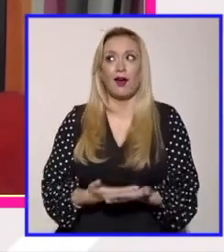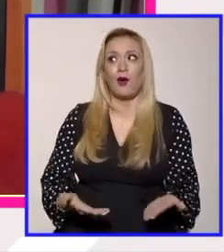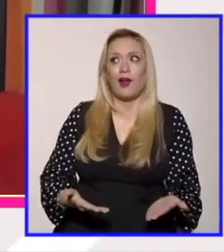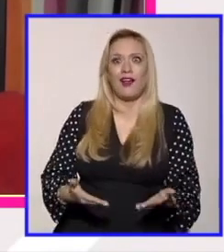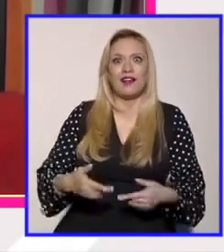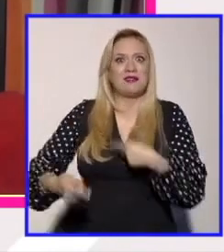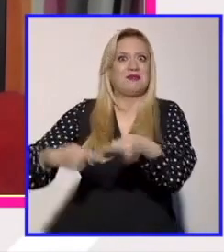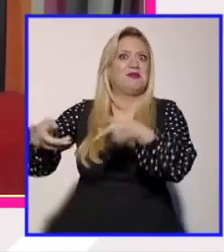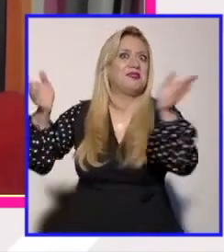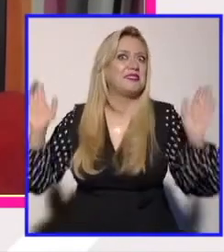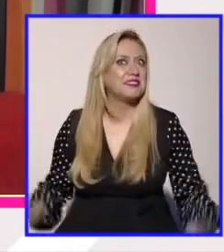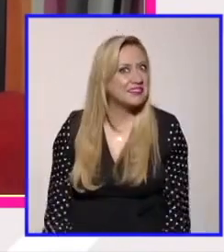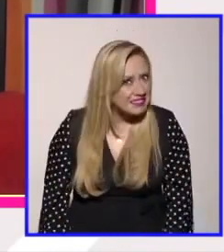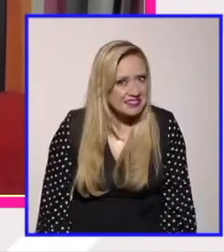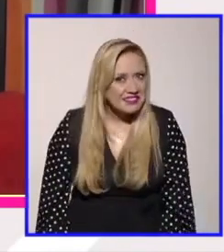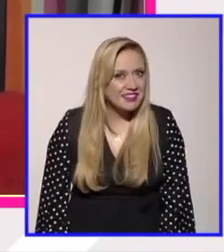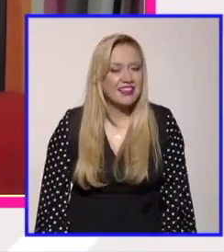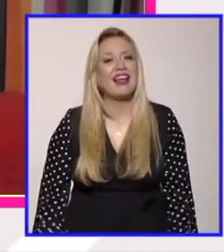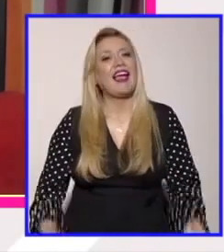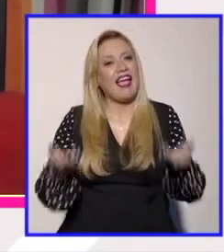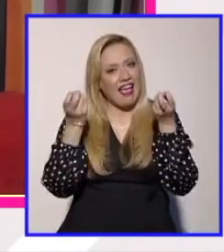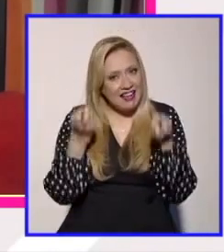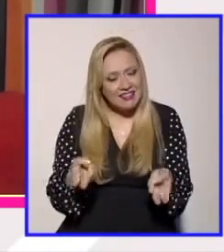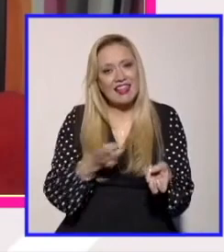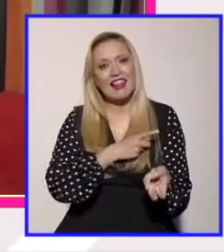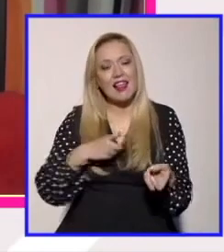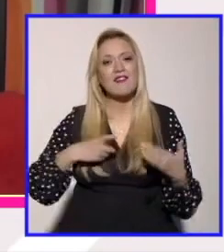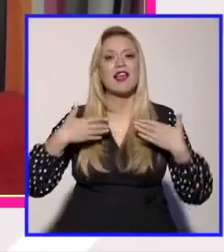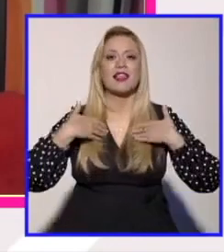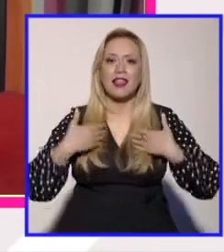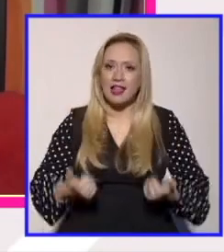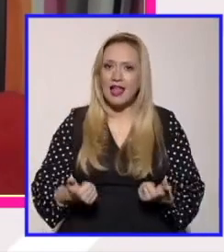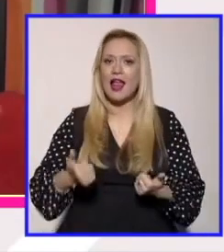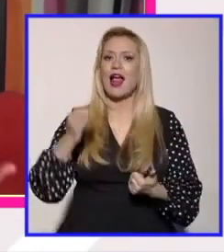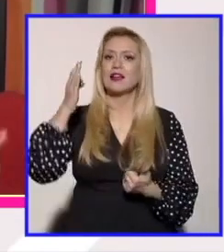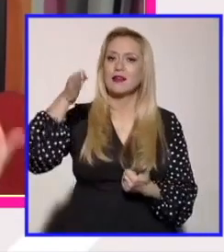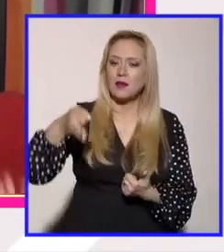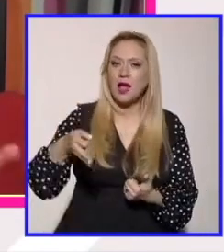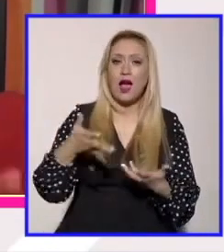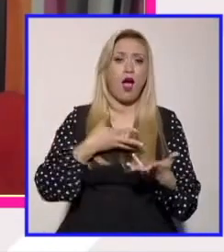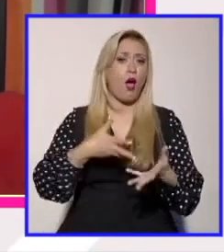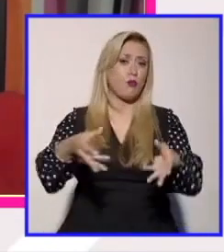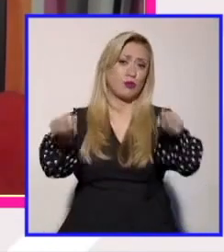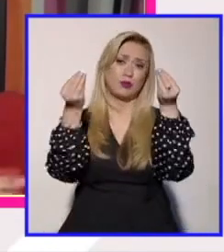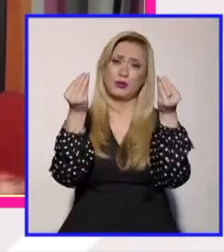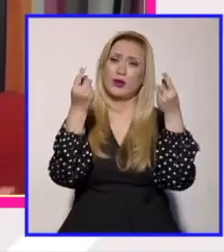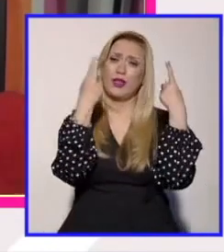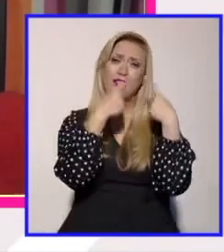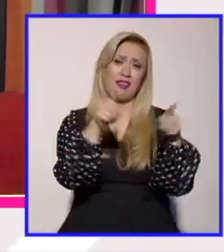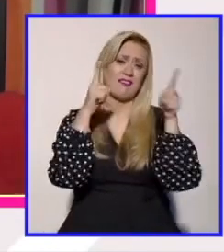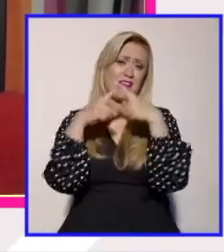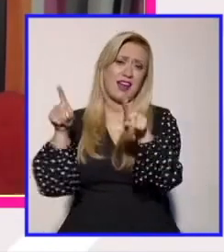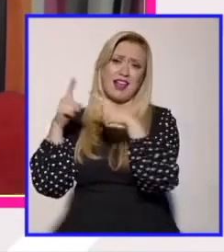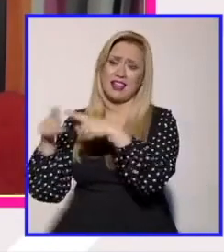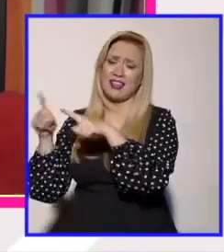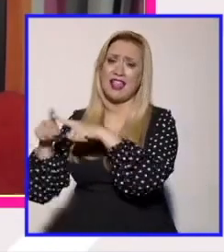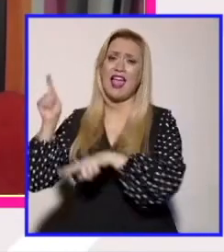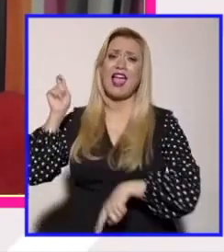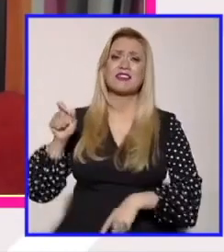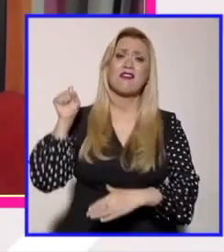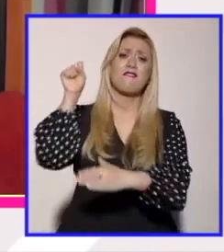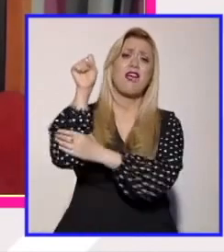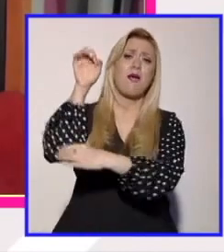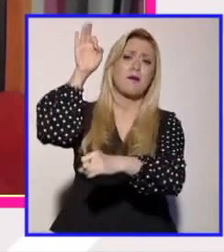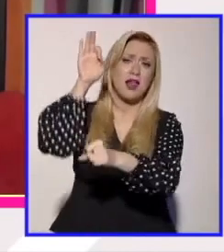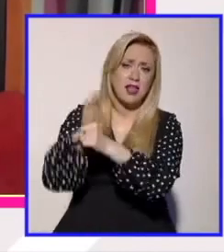y es un proceso que yo creo que también tenemos que entender aceptar y convivir con que hay muchos modos de convivir con los espacios de los feminismos